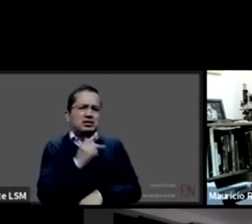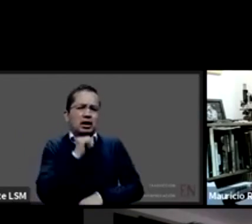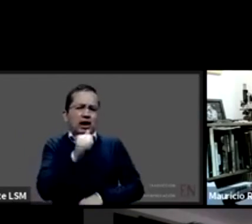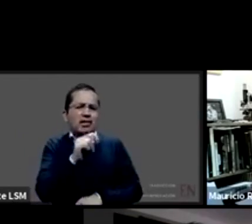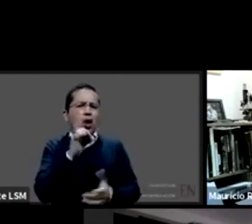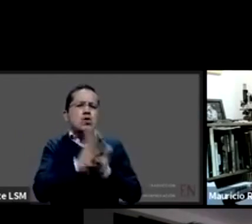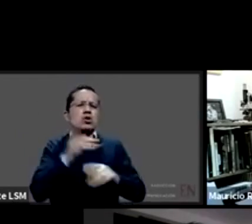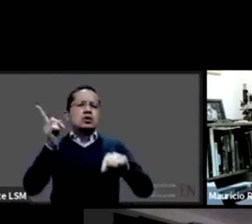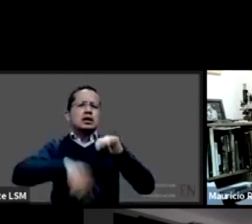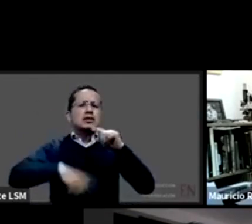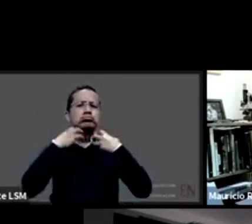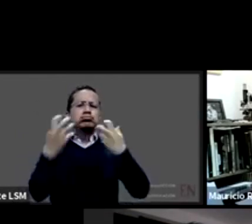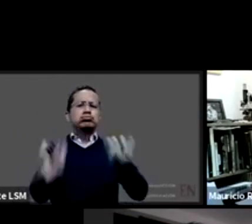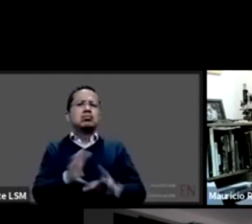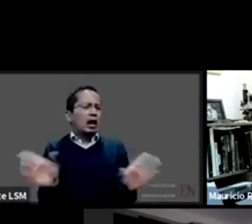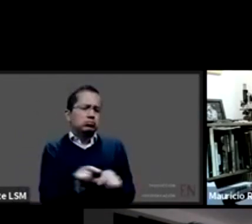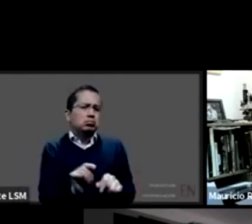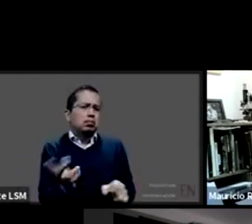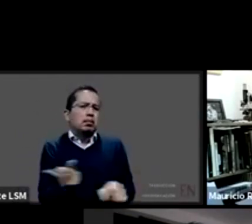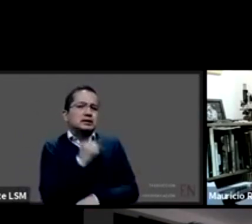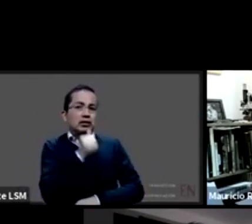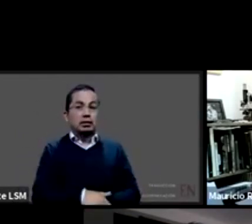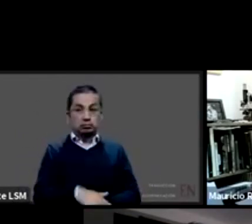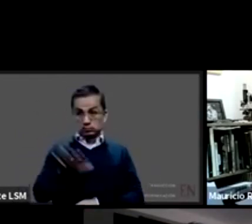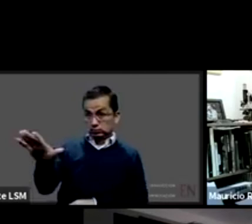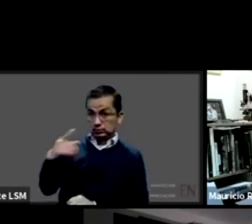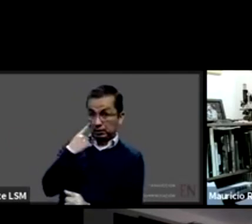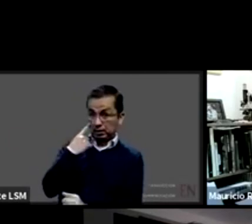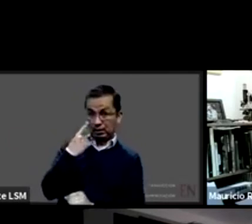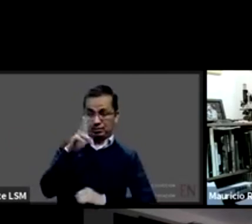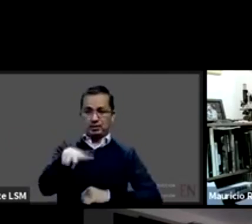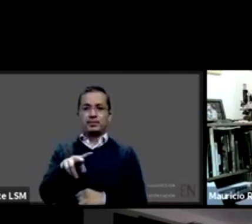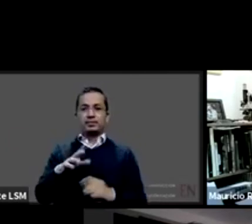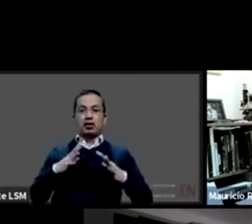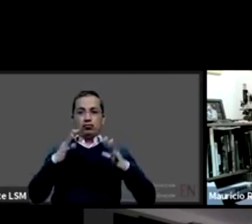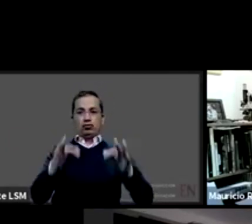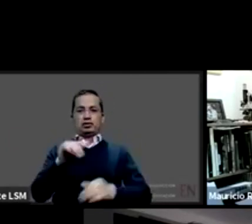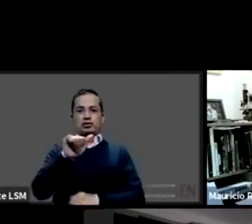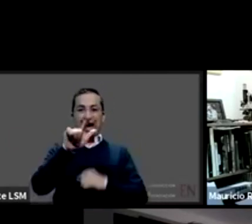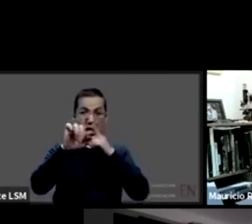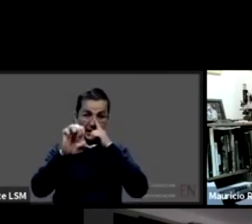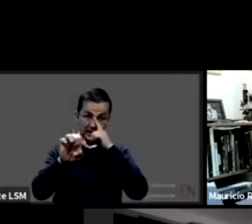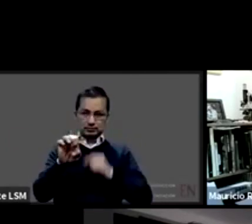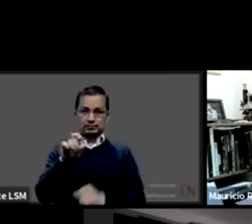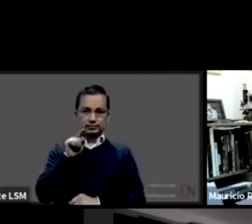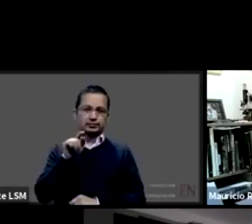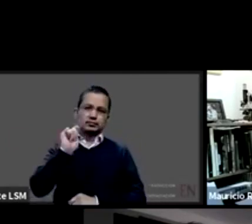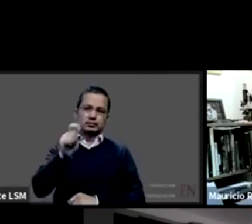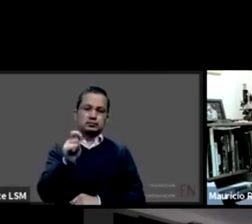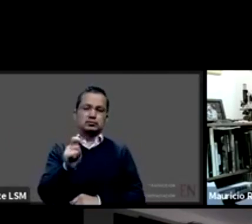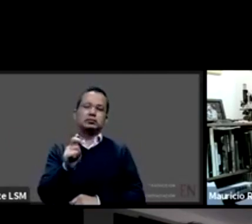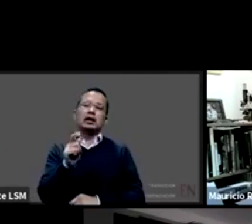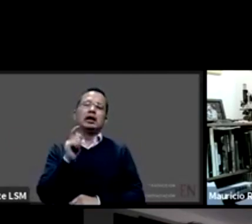y se acabó ¿qué creen? Fundación Ale de donación de órganos Ale era un niño